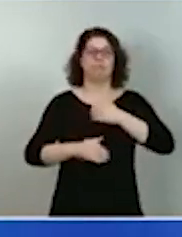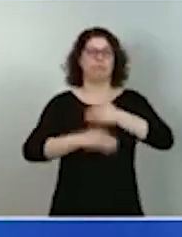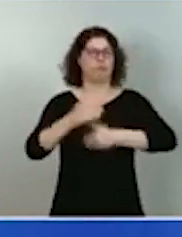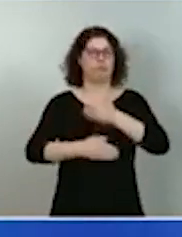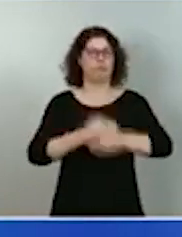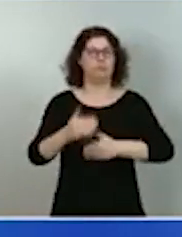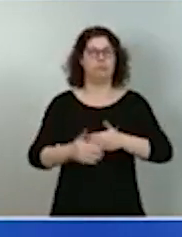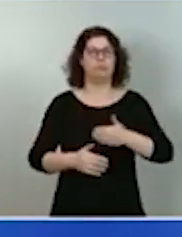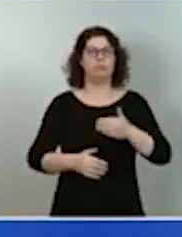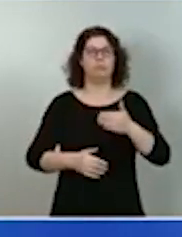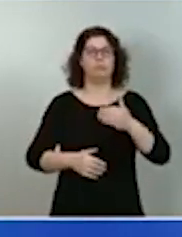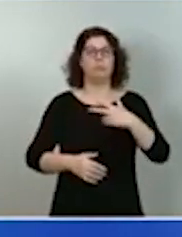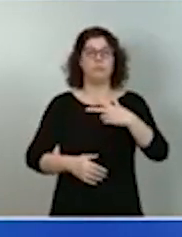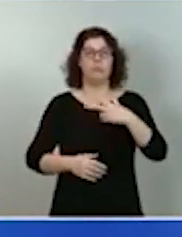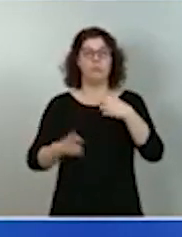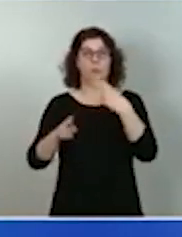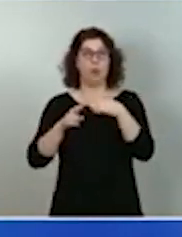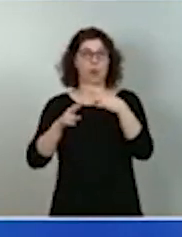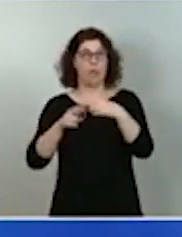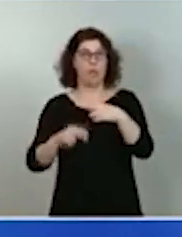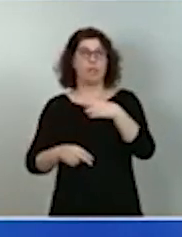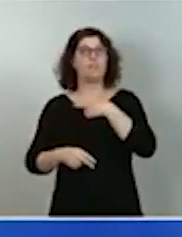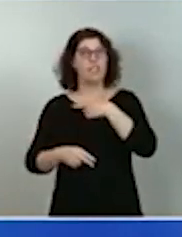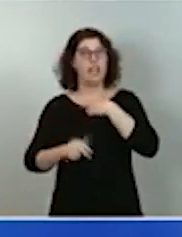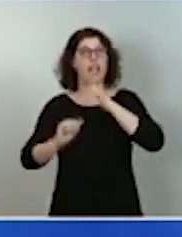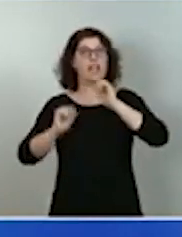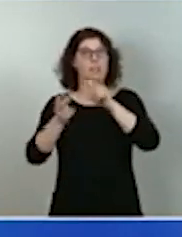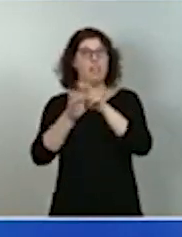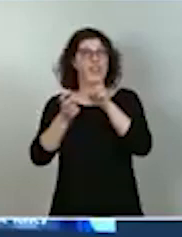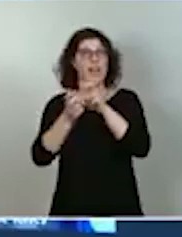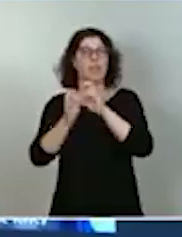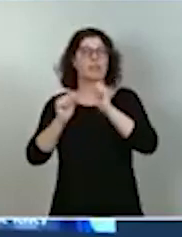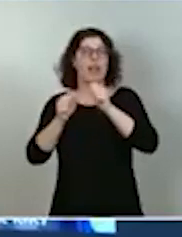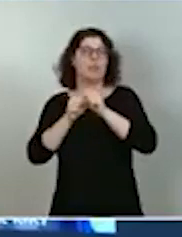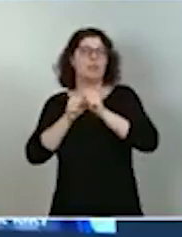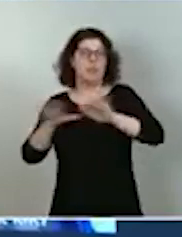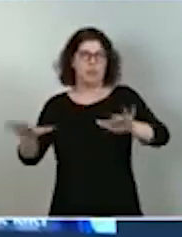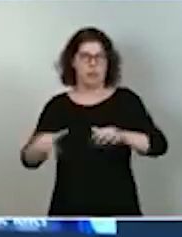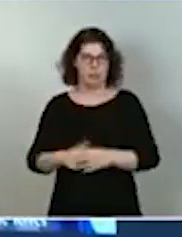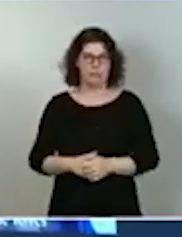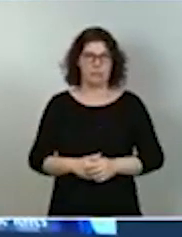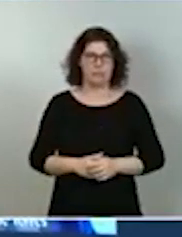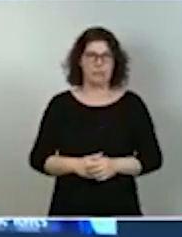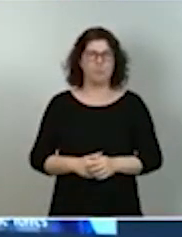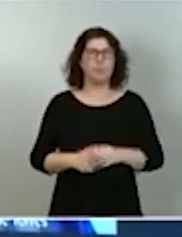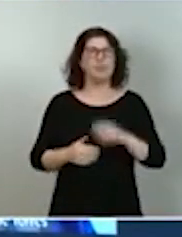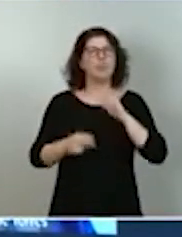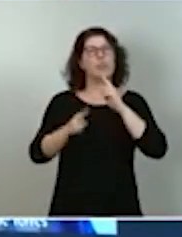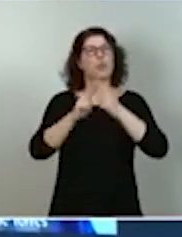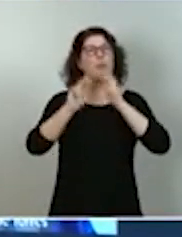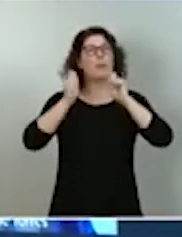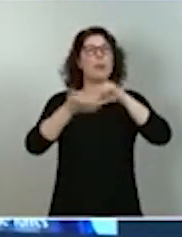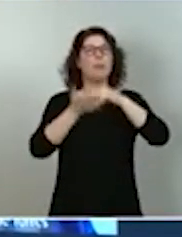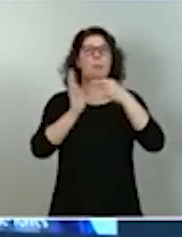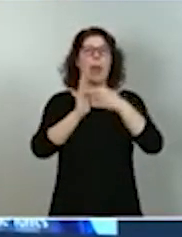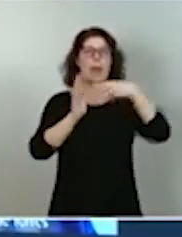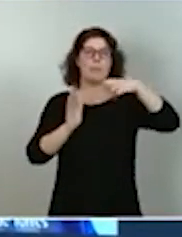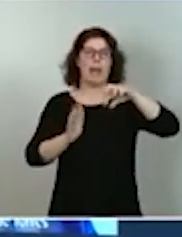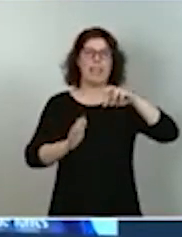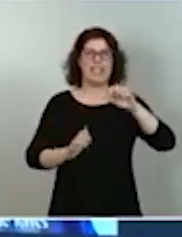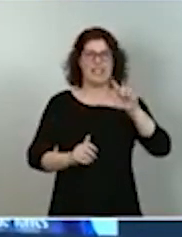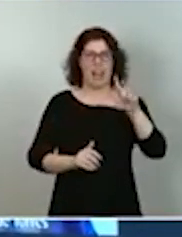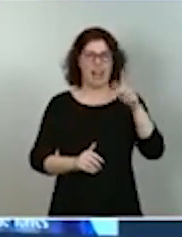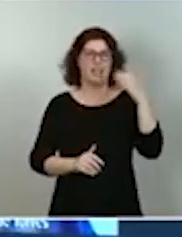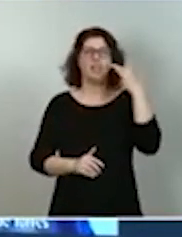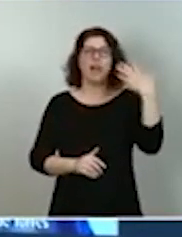expansivas. Se ha hablado a veces de una suerte de nuevo plan Marshall. Yo creo que sería más riguroso hablar de New Deal a